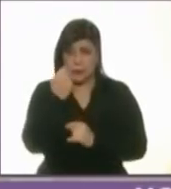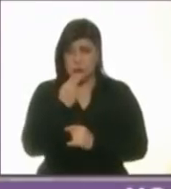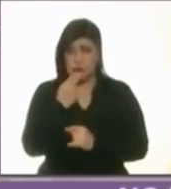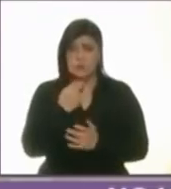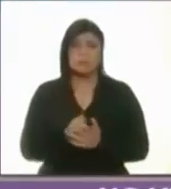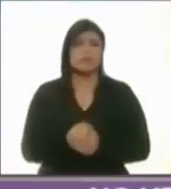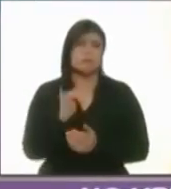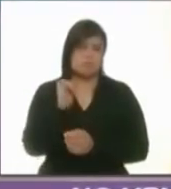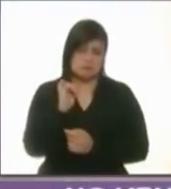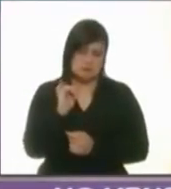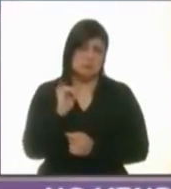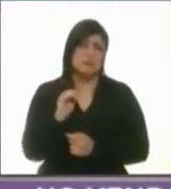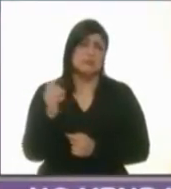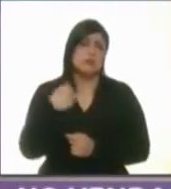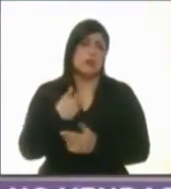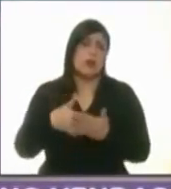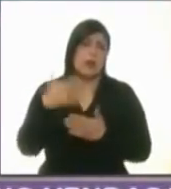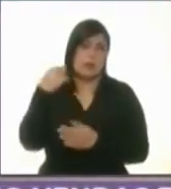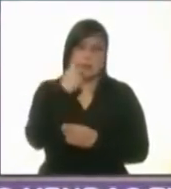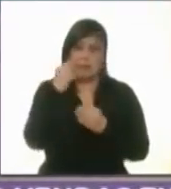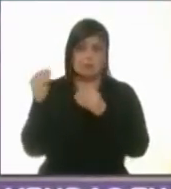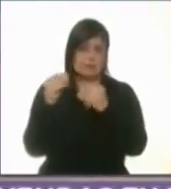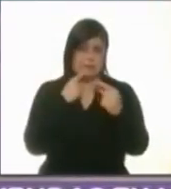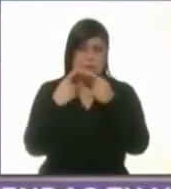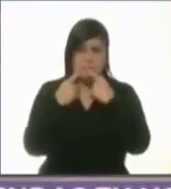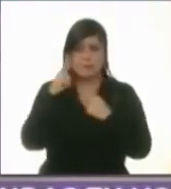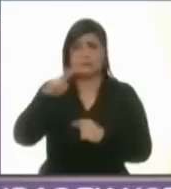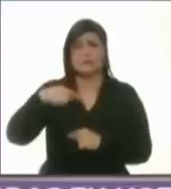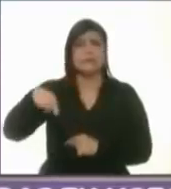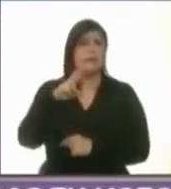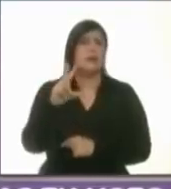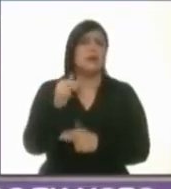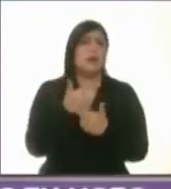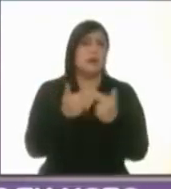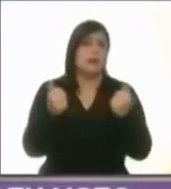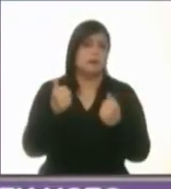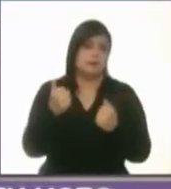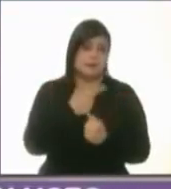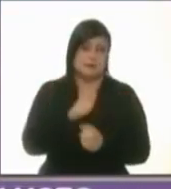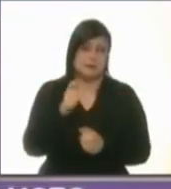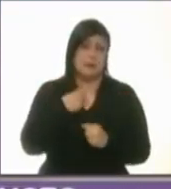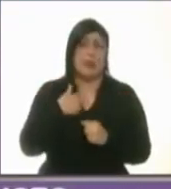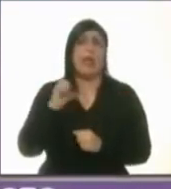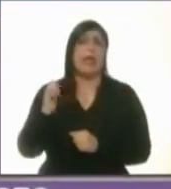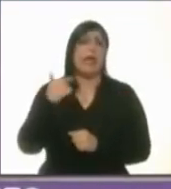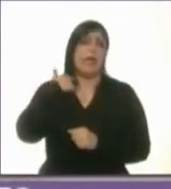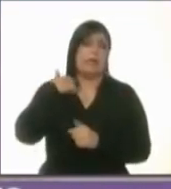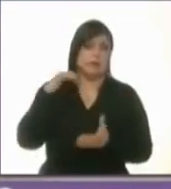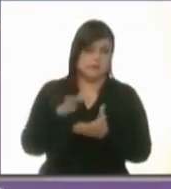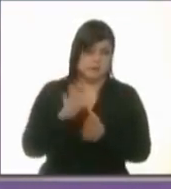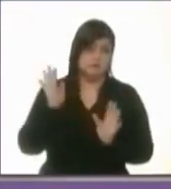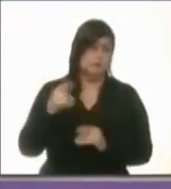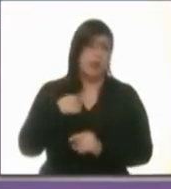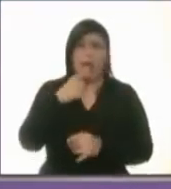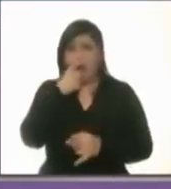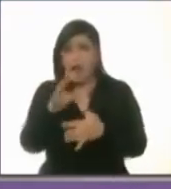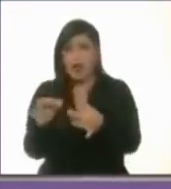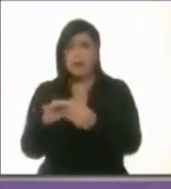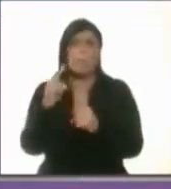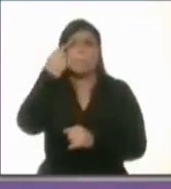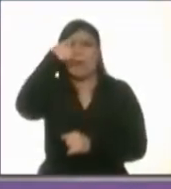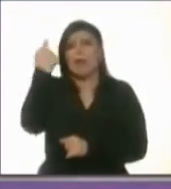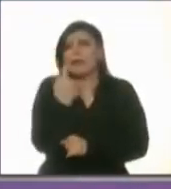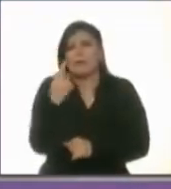Sí, lo dije en el debate pasado, a nadie le gusta hablar de sus exparejas, pero además, déjenme decirles una cosa,